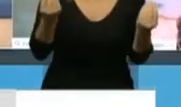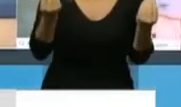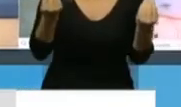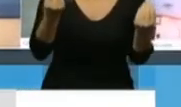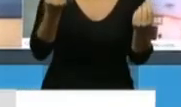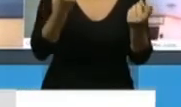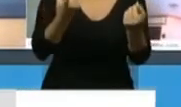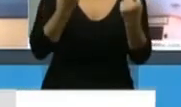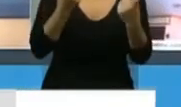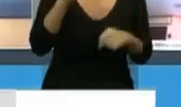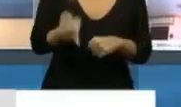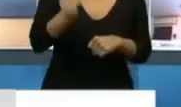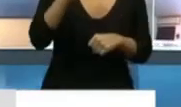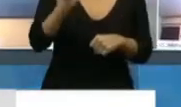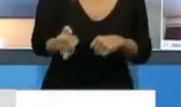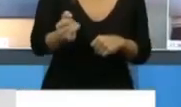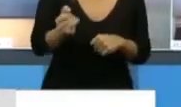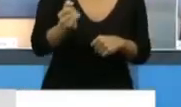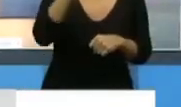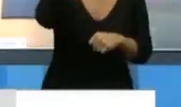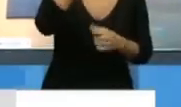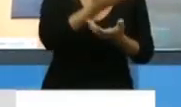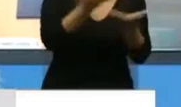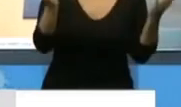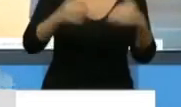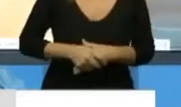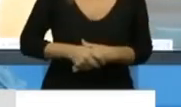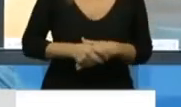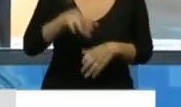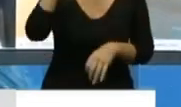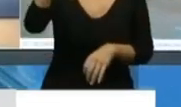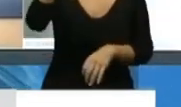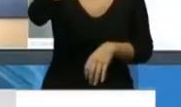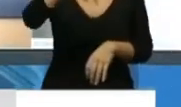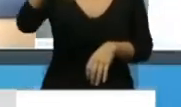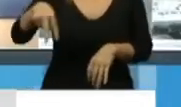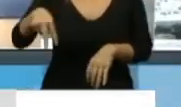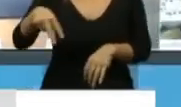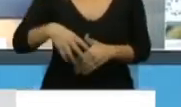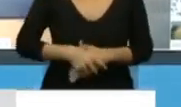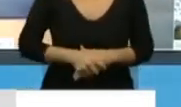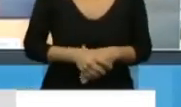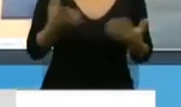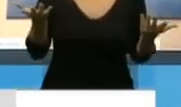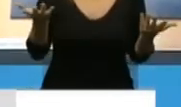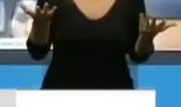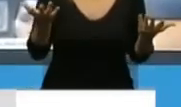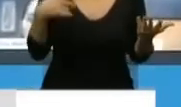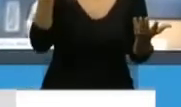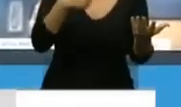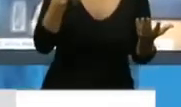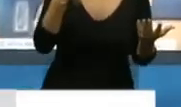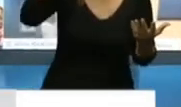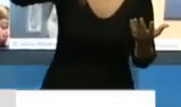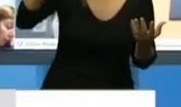del sistema de salud pública. Para Neuquén este siempre fue nuestro norte. Somos hijos de un sistema